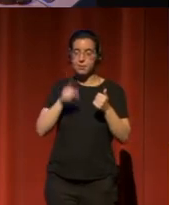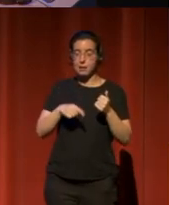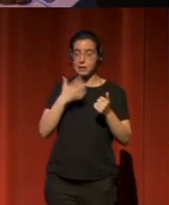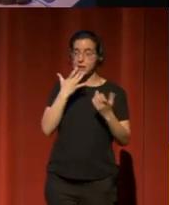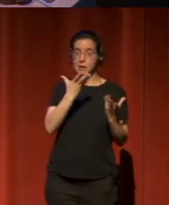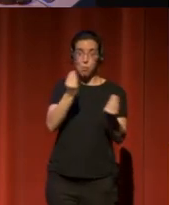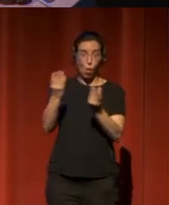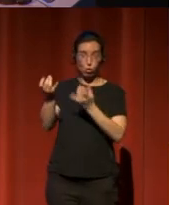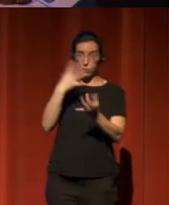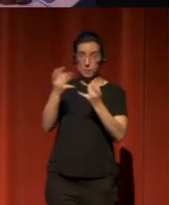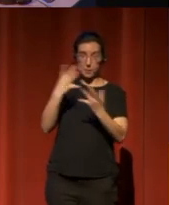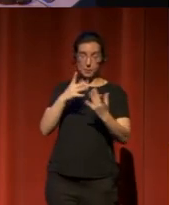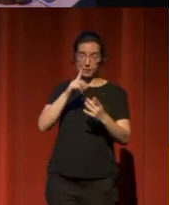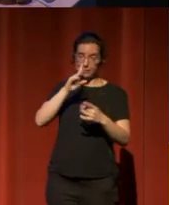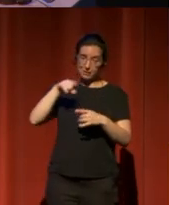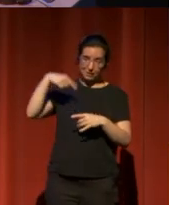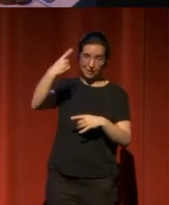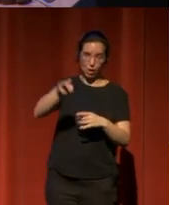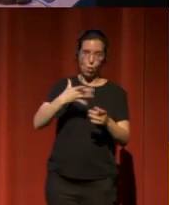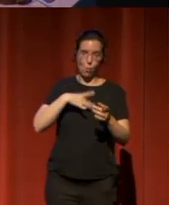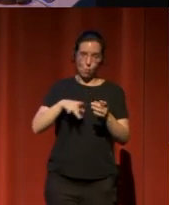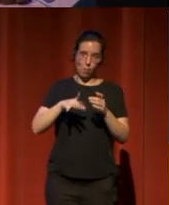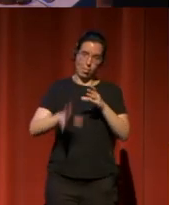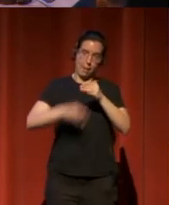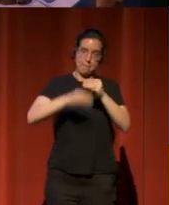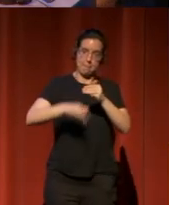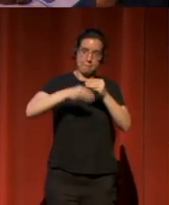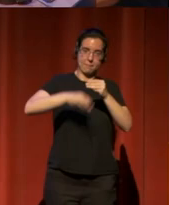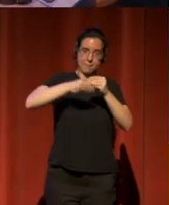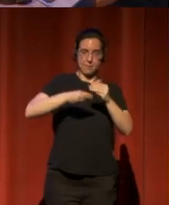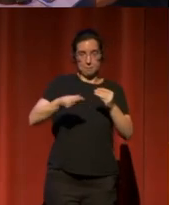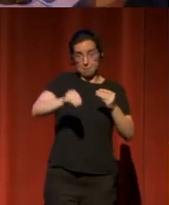podemos hacer una segunda edición ampliada o un anexo. No sé.